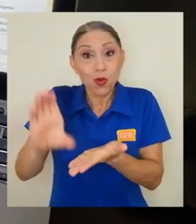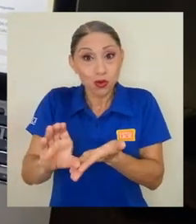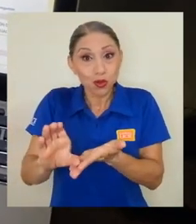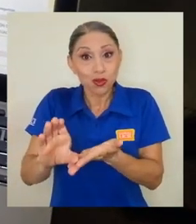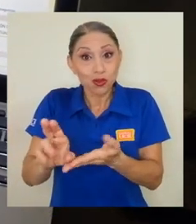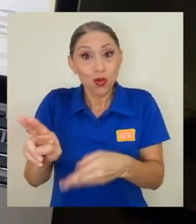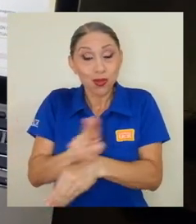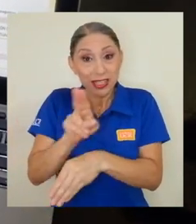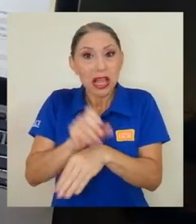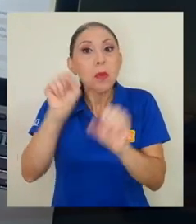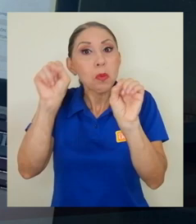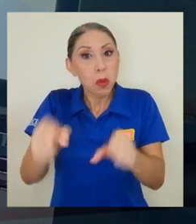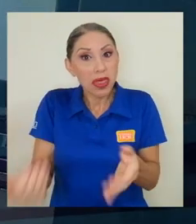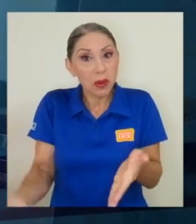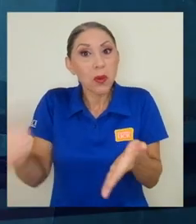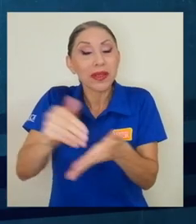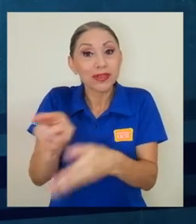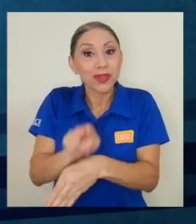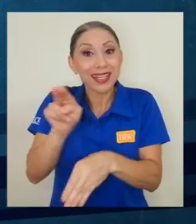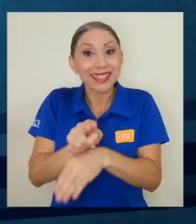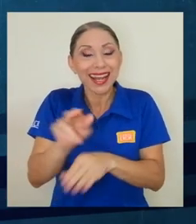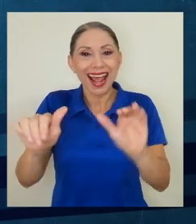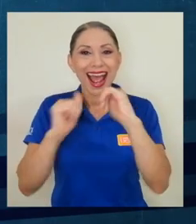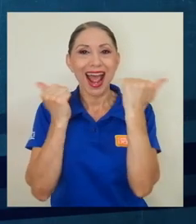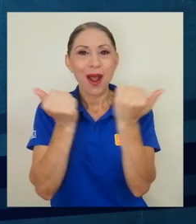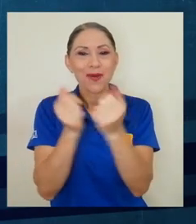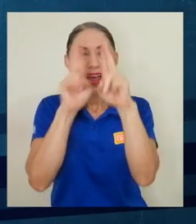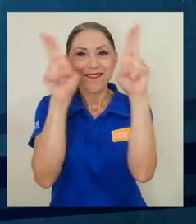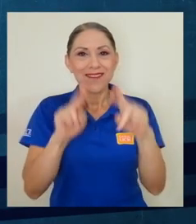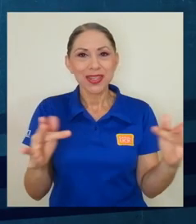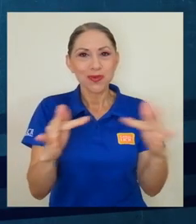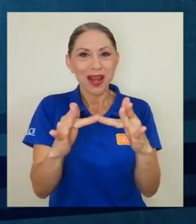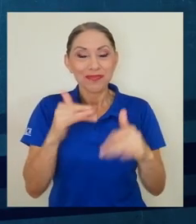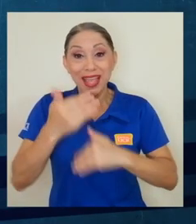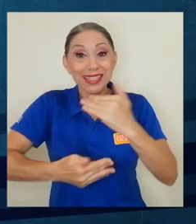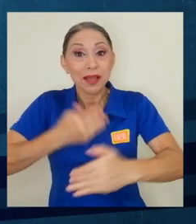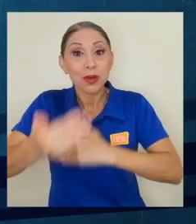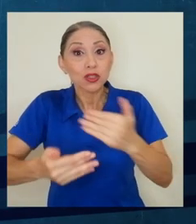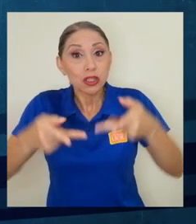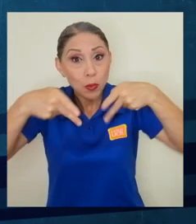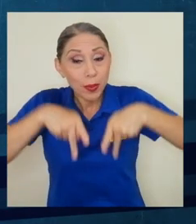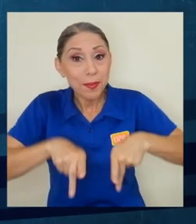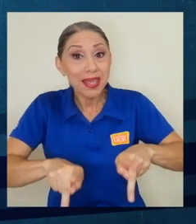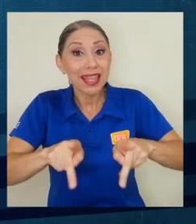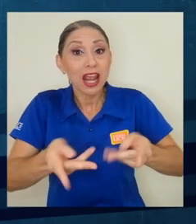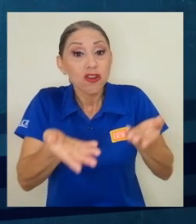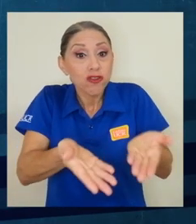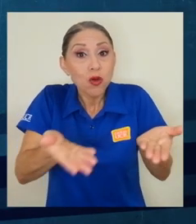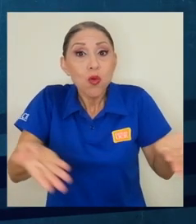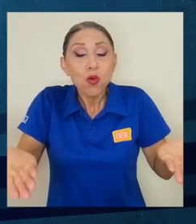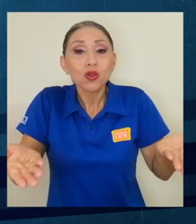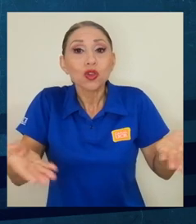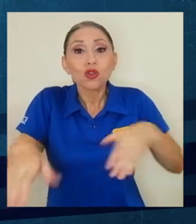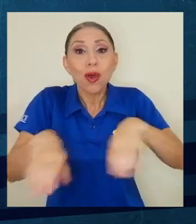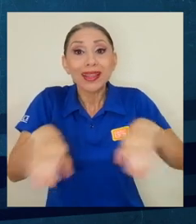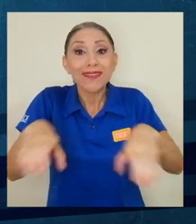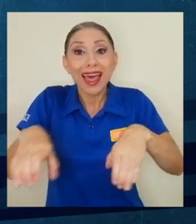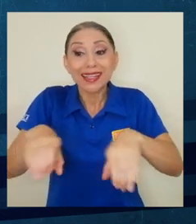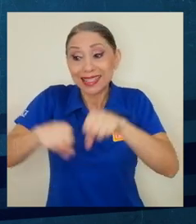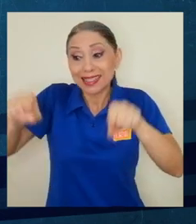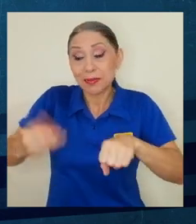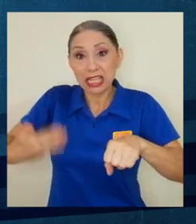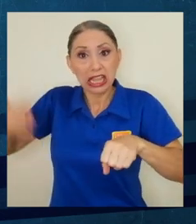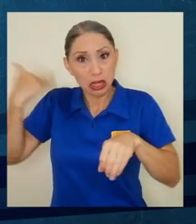reutilizar su aula virtual. Este proceso permite mantener los recursos o actividades configuradas del ciclo anterior,